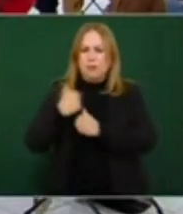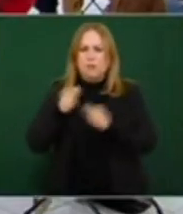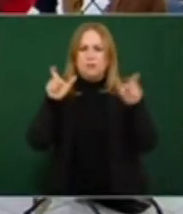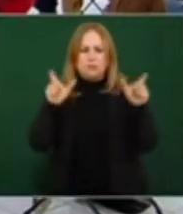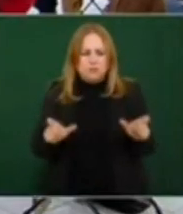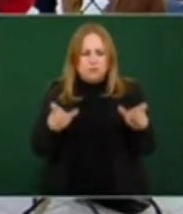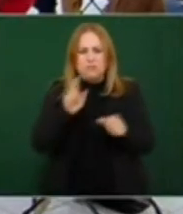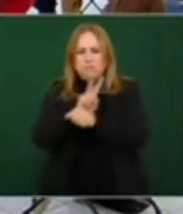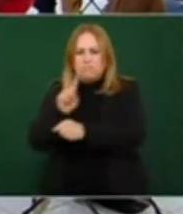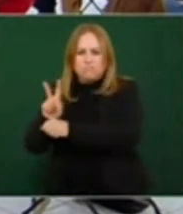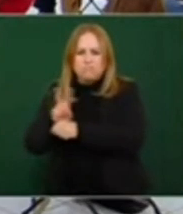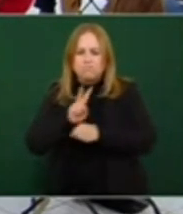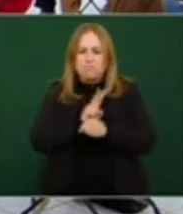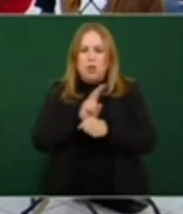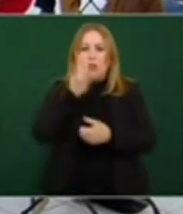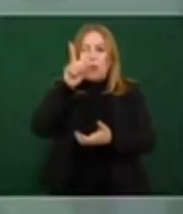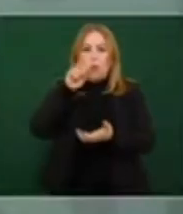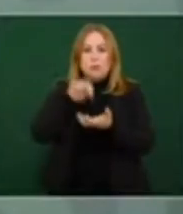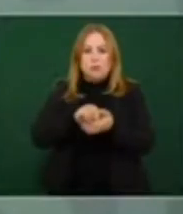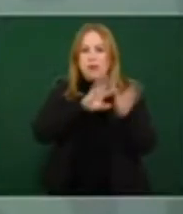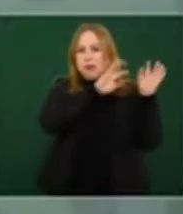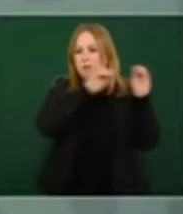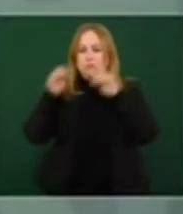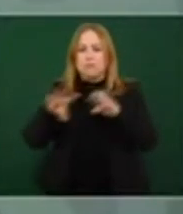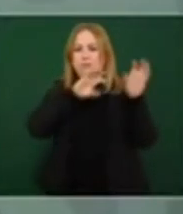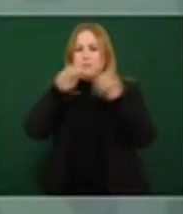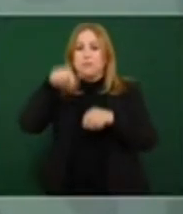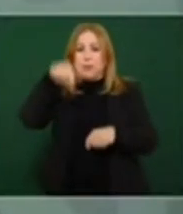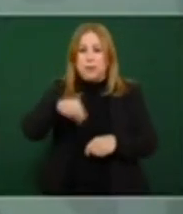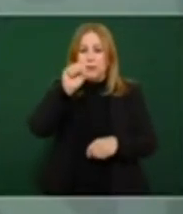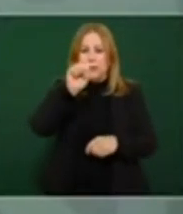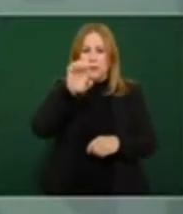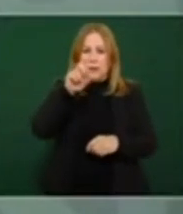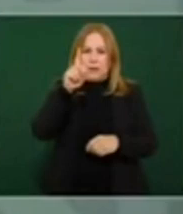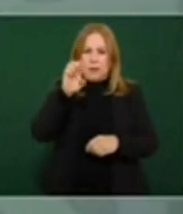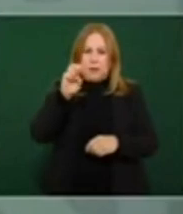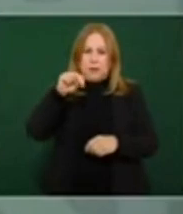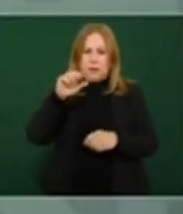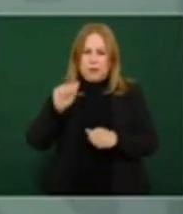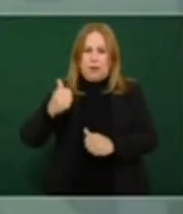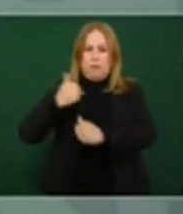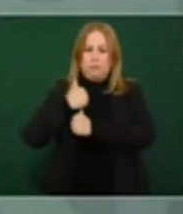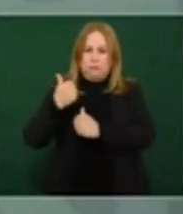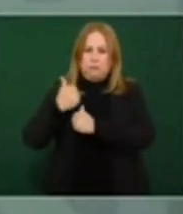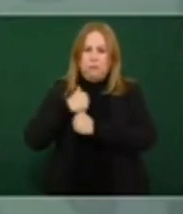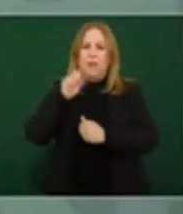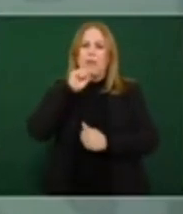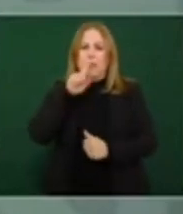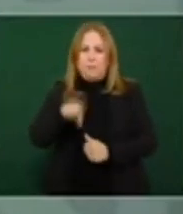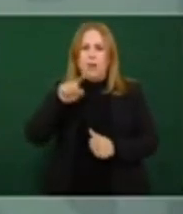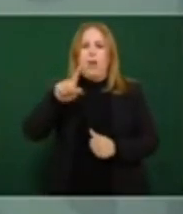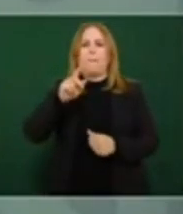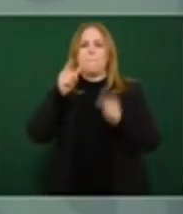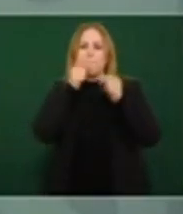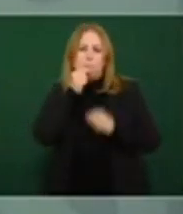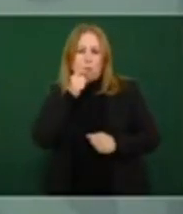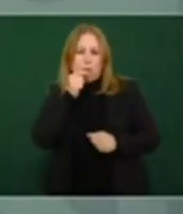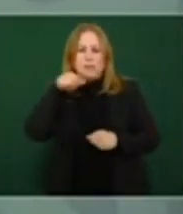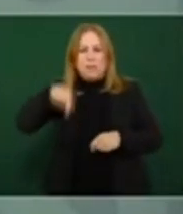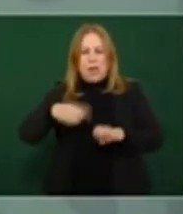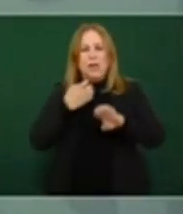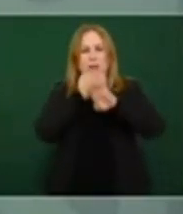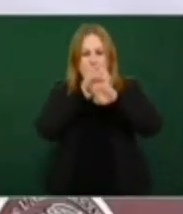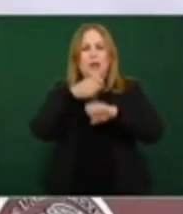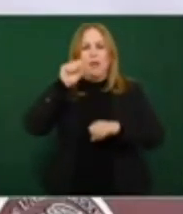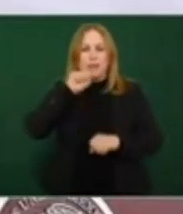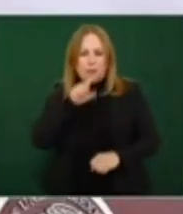casi dos mil elementos de la Sedena, de cien elementos de la policía estatal, de un